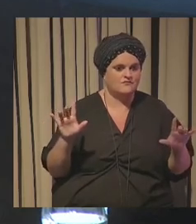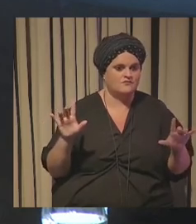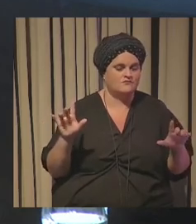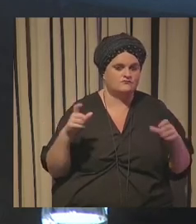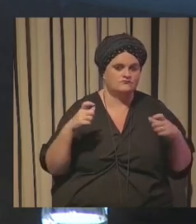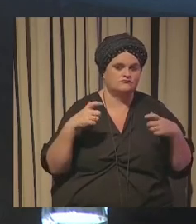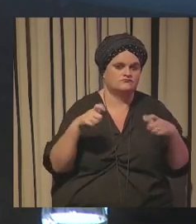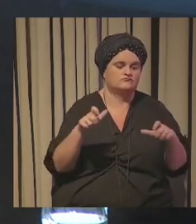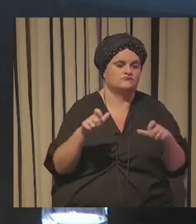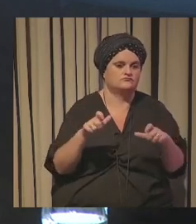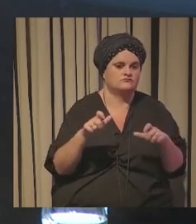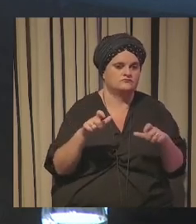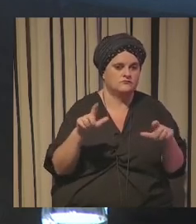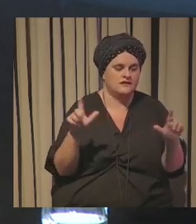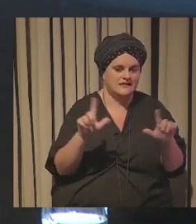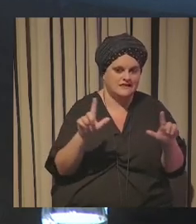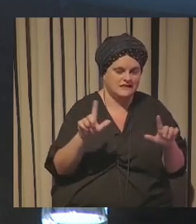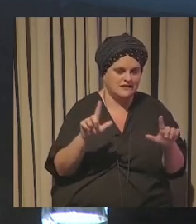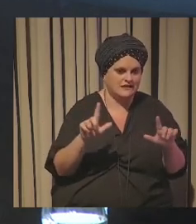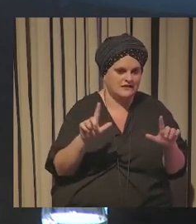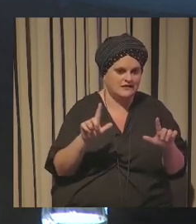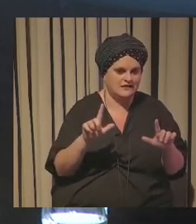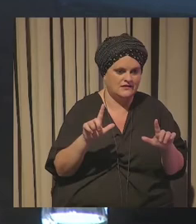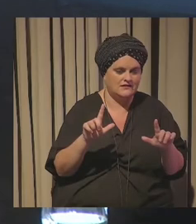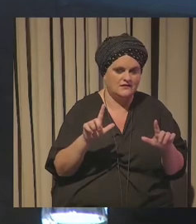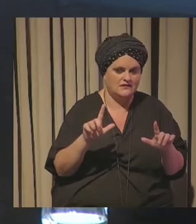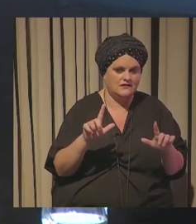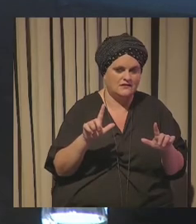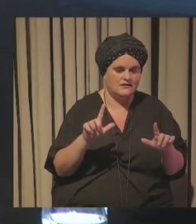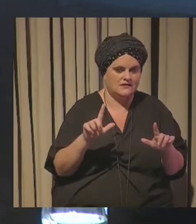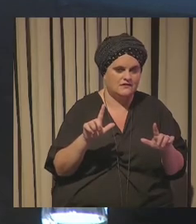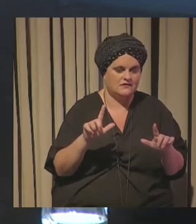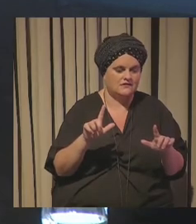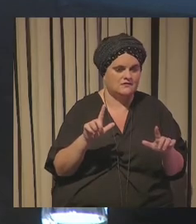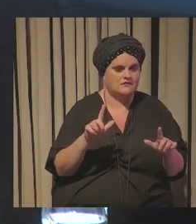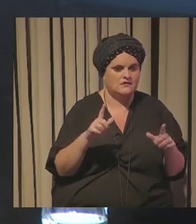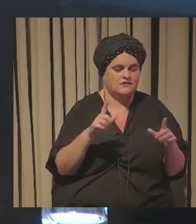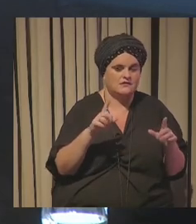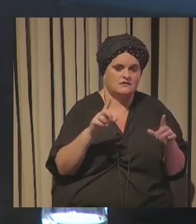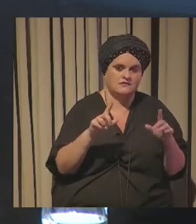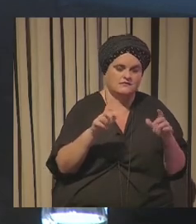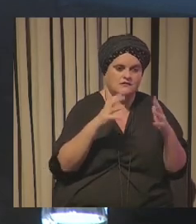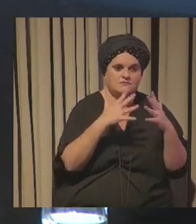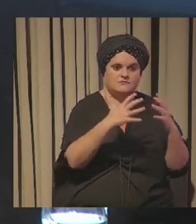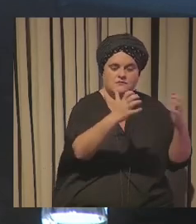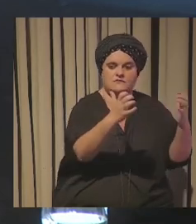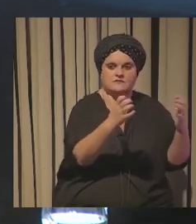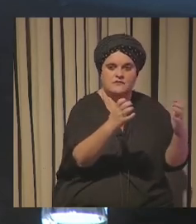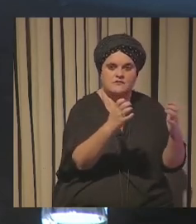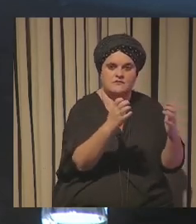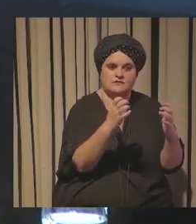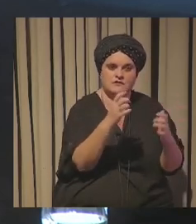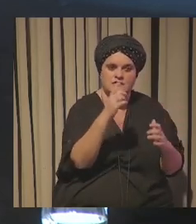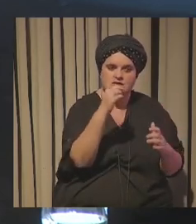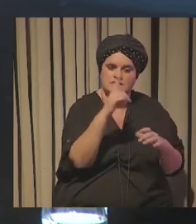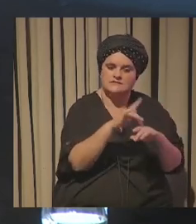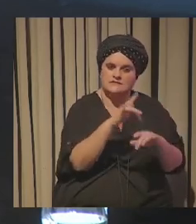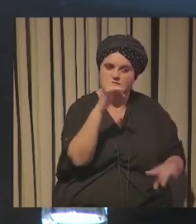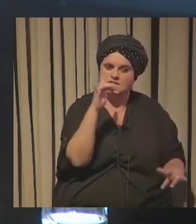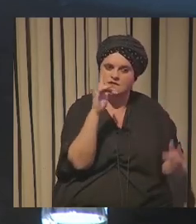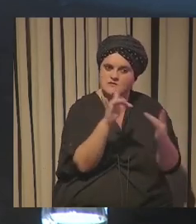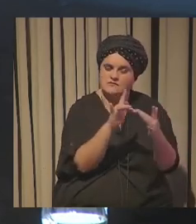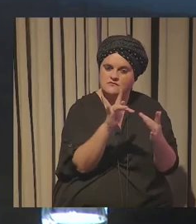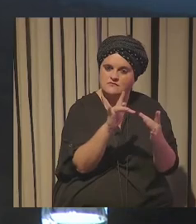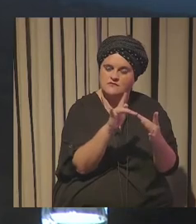el estar muy conectado con la sensibilidad de los espectadores lo cual equivale a las